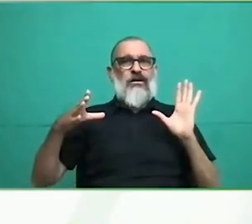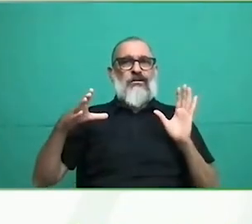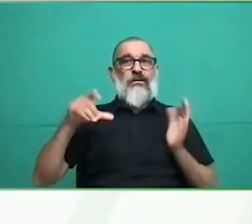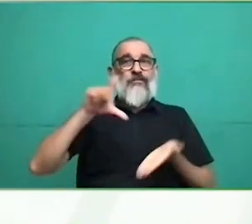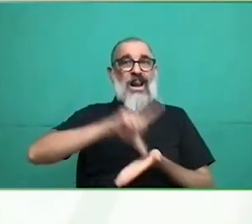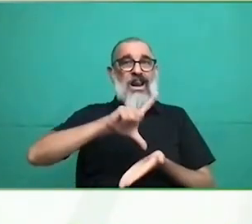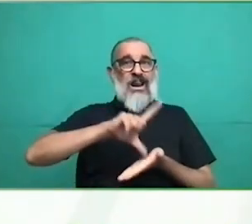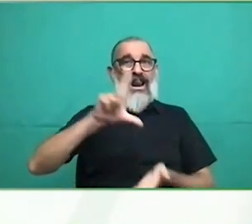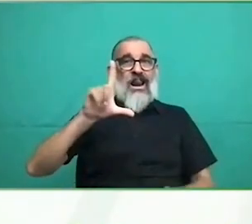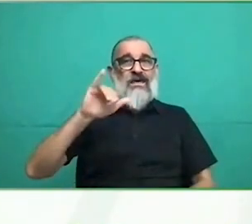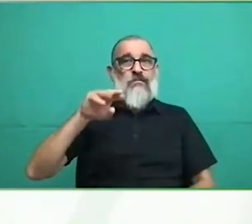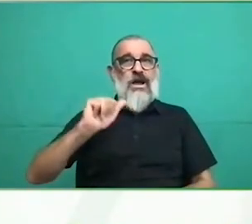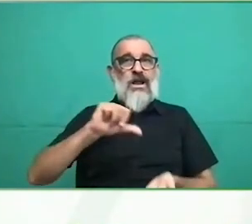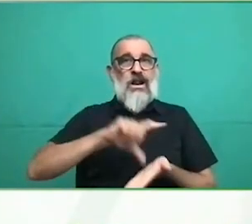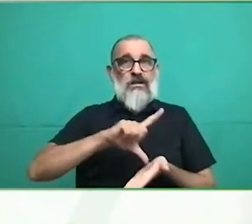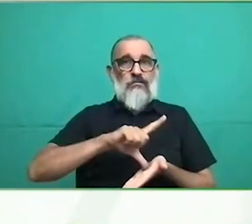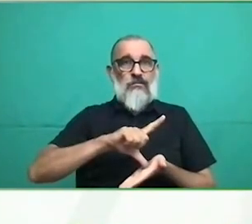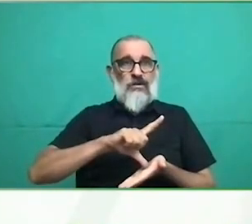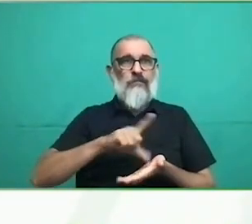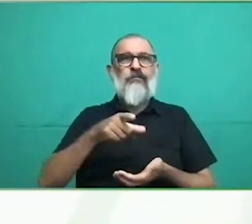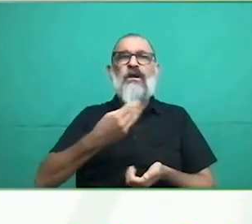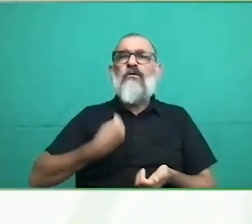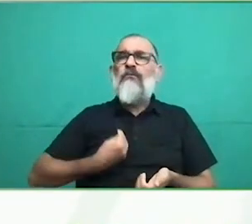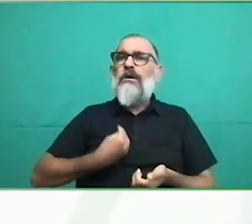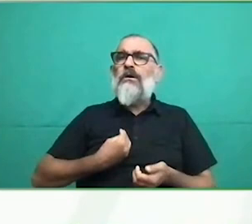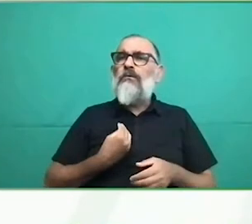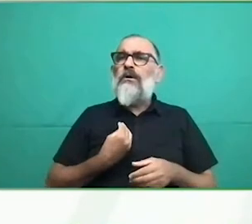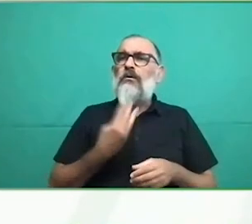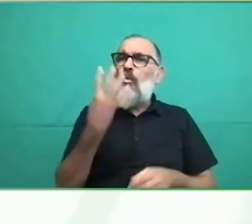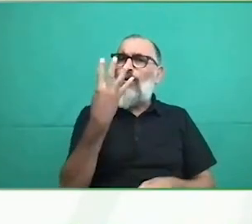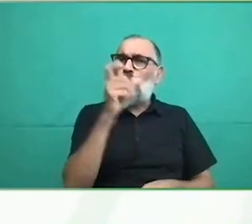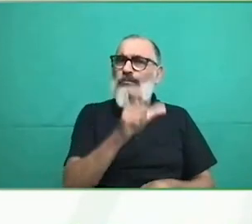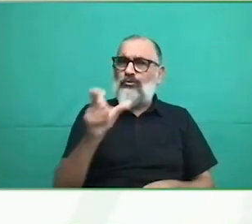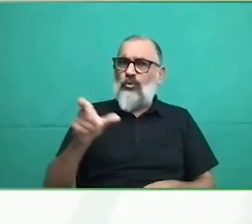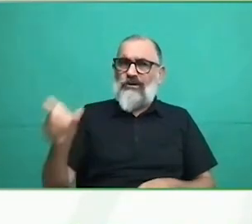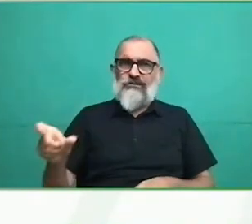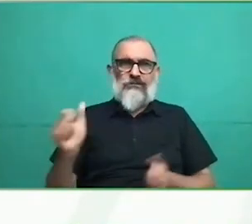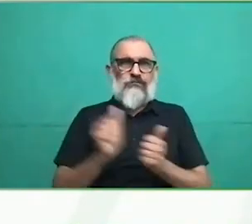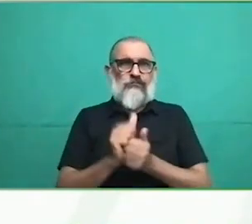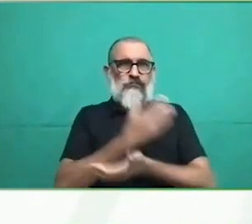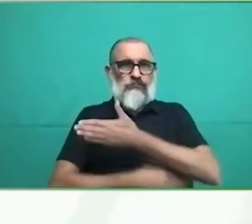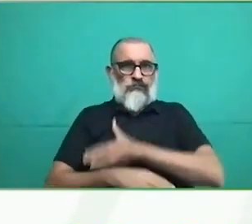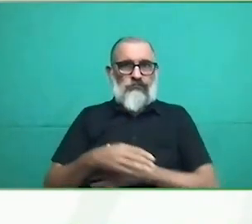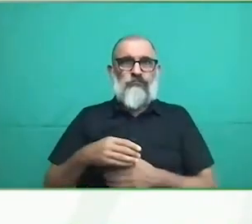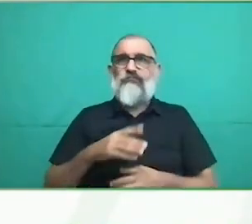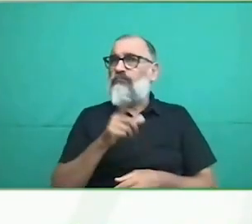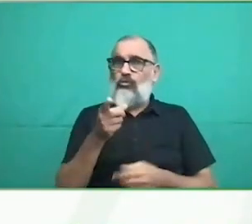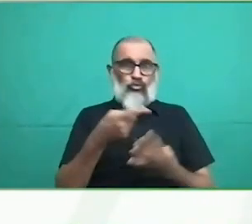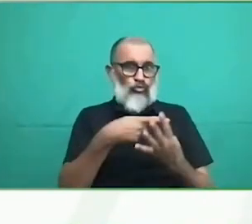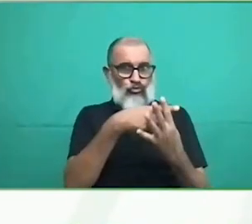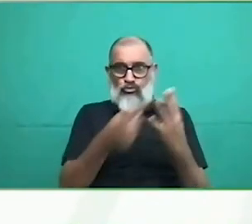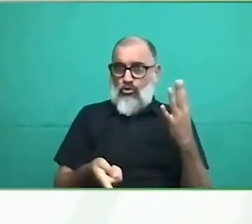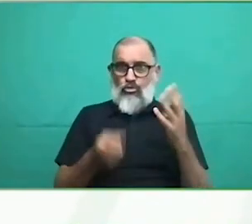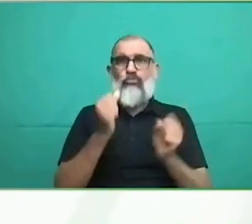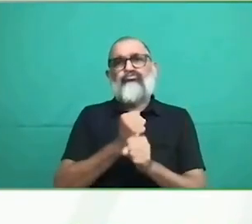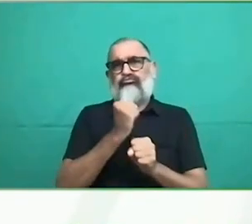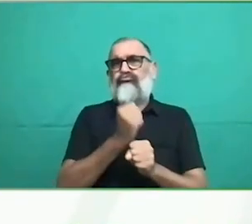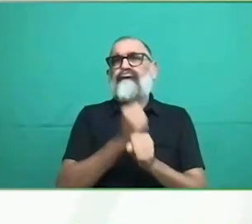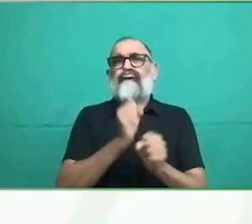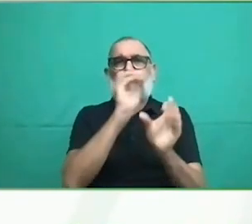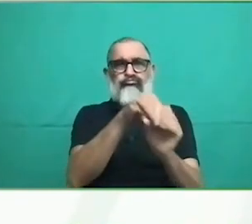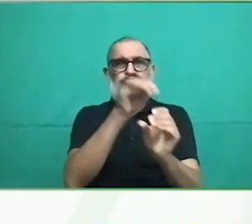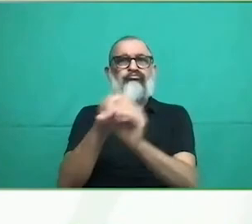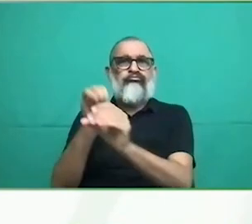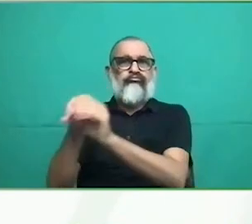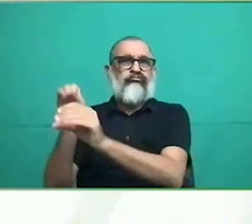departamento, pero ellos tienen la obligación de sostenerlo, es decir, pagar servicios, pagar sus alimentos,